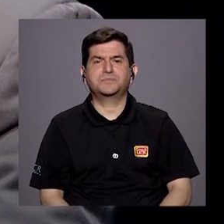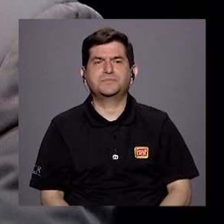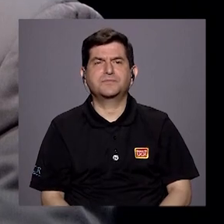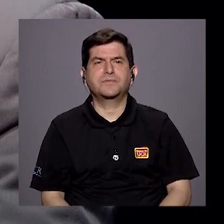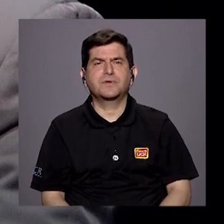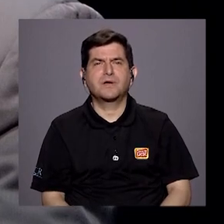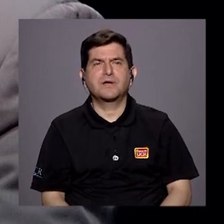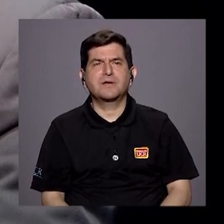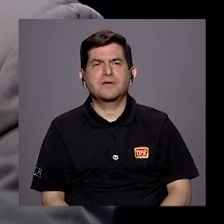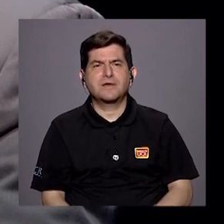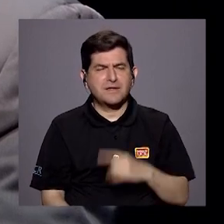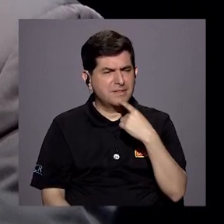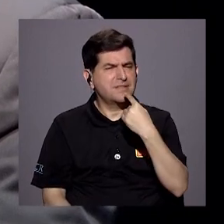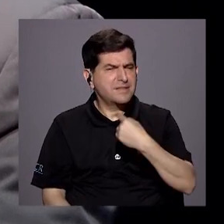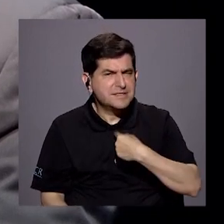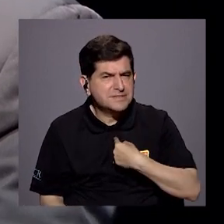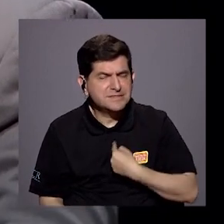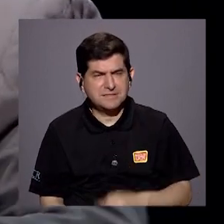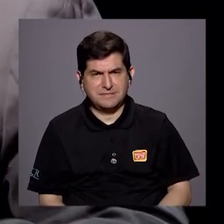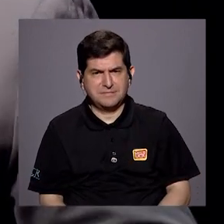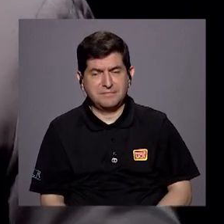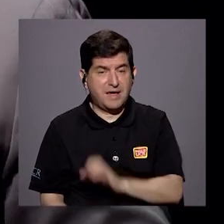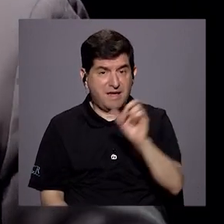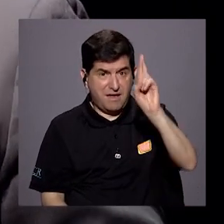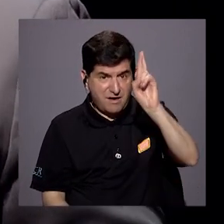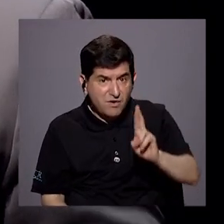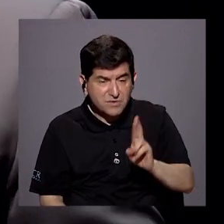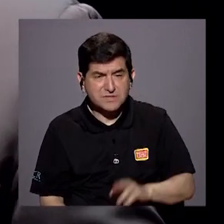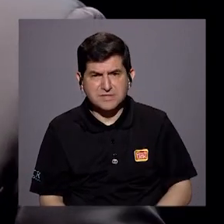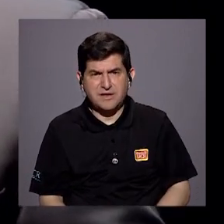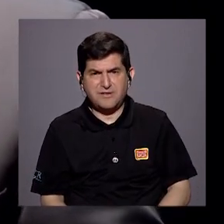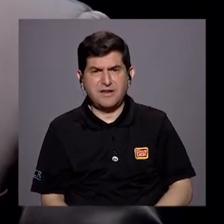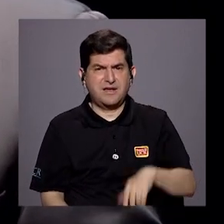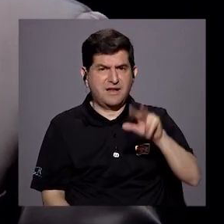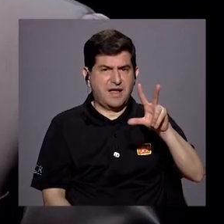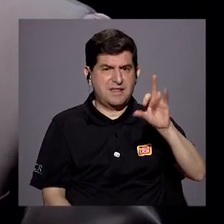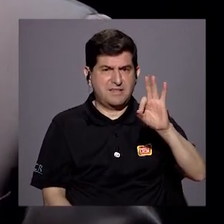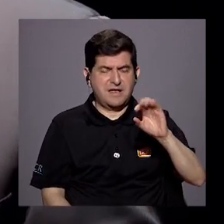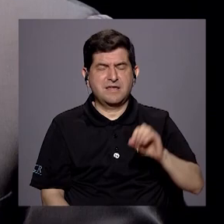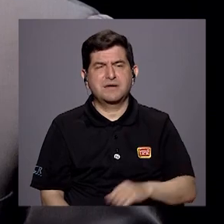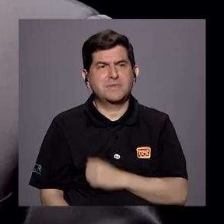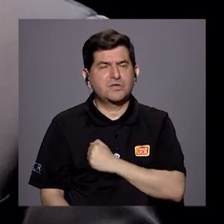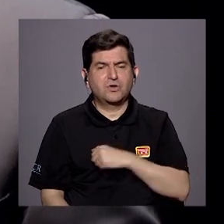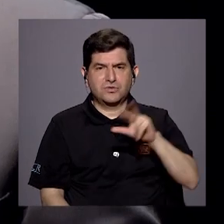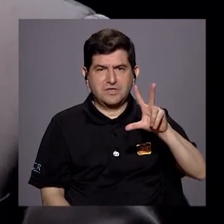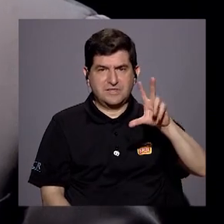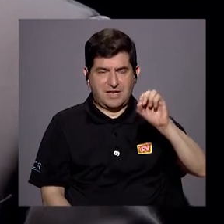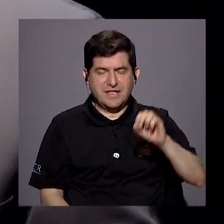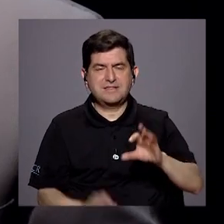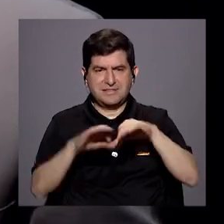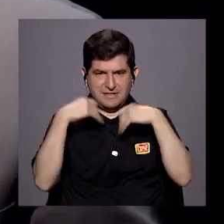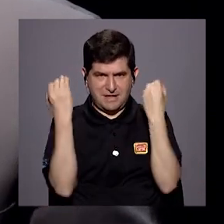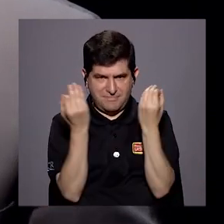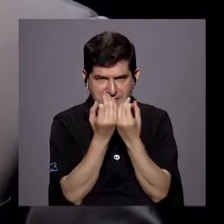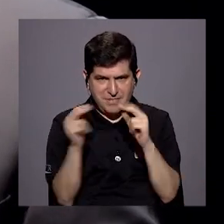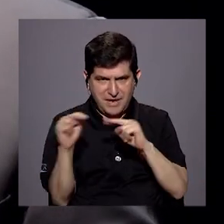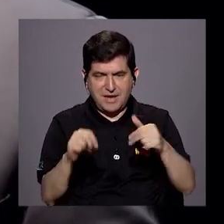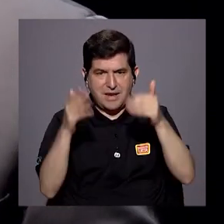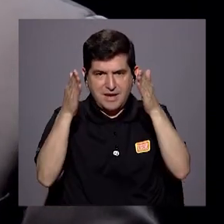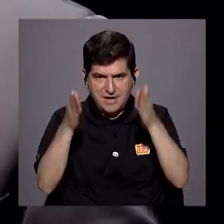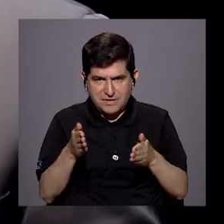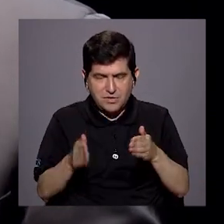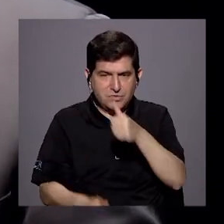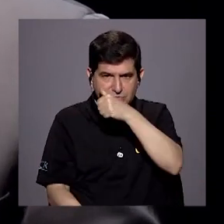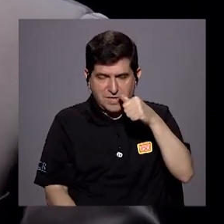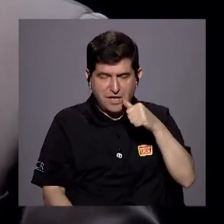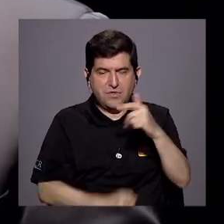hace algunas administraciones atrás que casualmente en Costa Rica se ubican de las 30 familias de narcotraficantes que viven en el